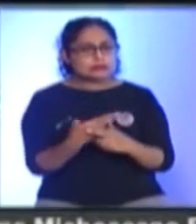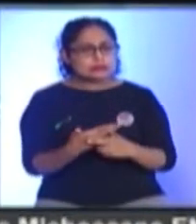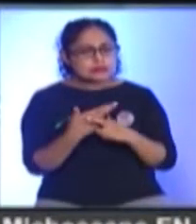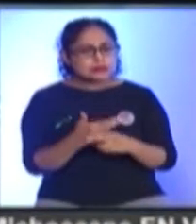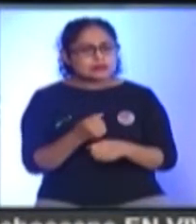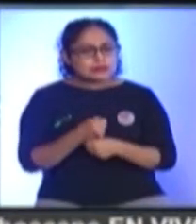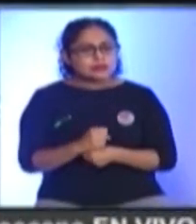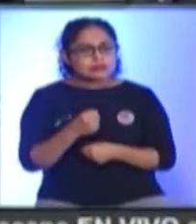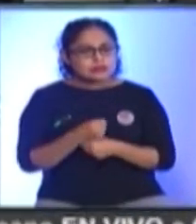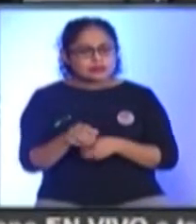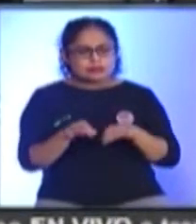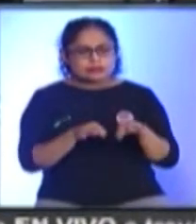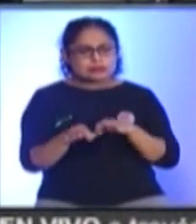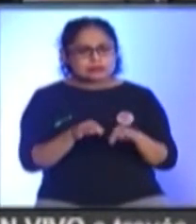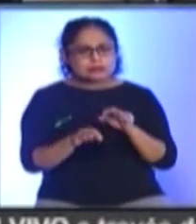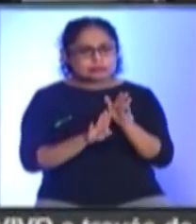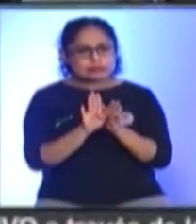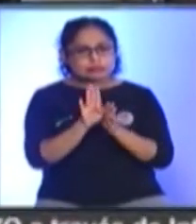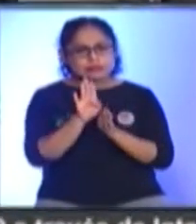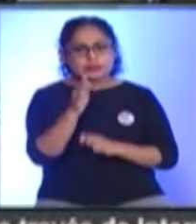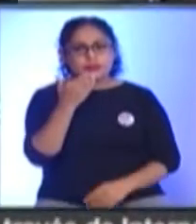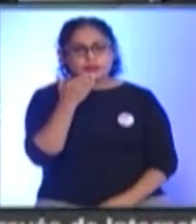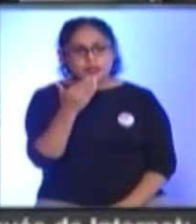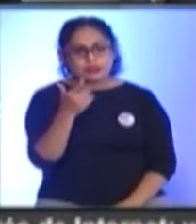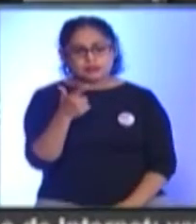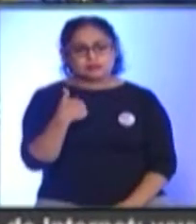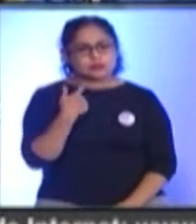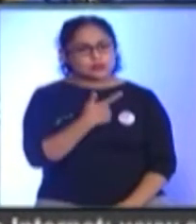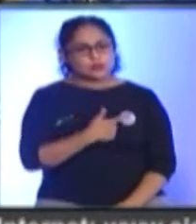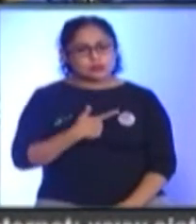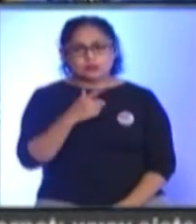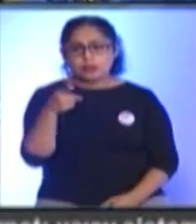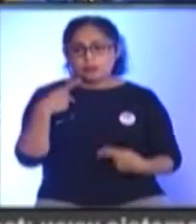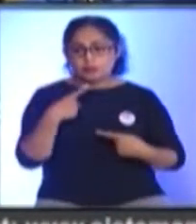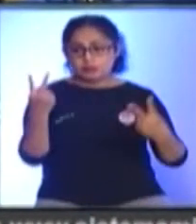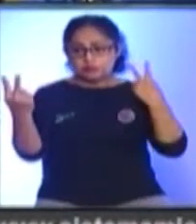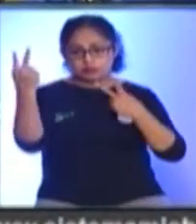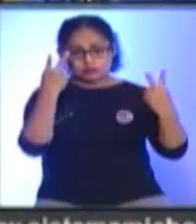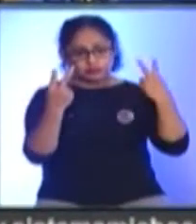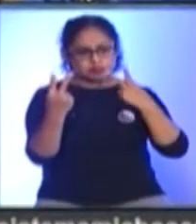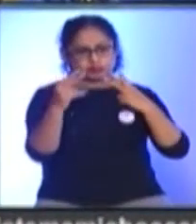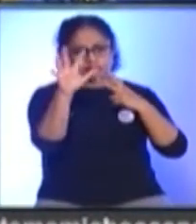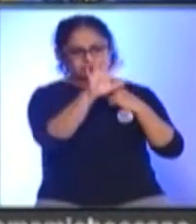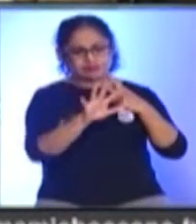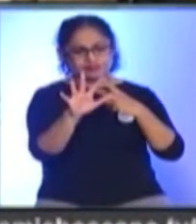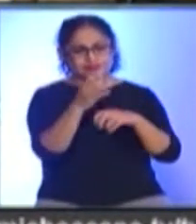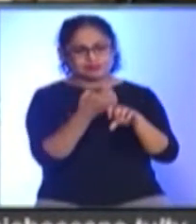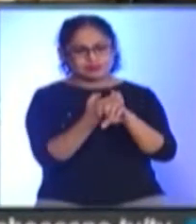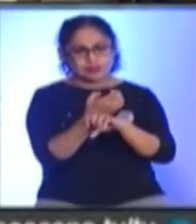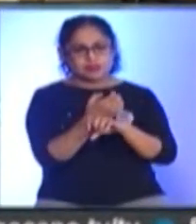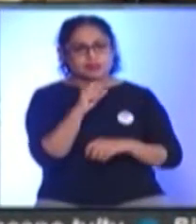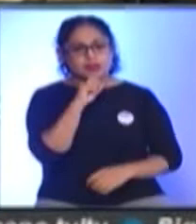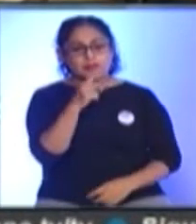Con un aliado Muy especial Usted Que nos escucha O nos ve En cualquier parte De la geografía Del estado O más allá De